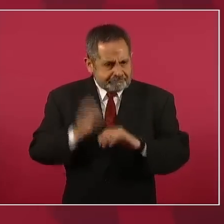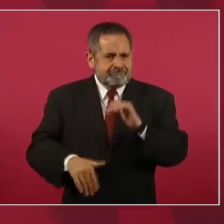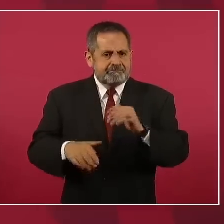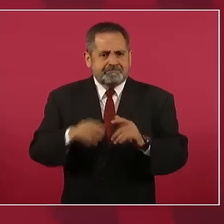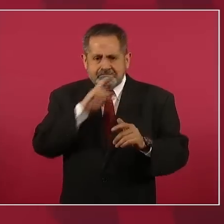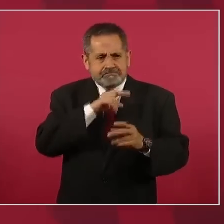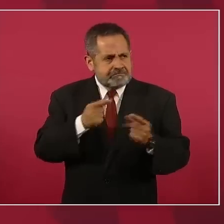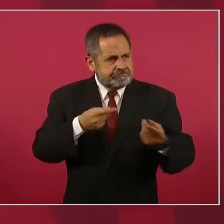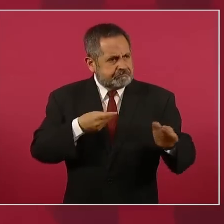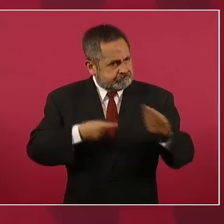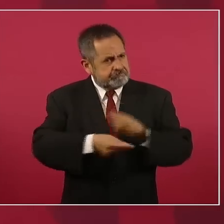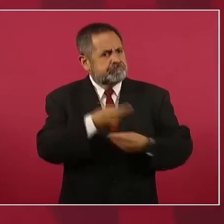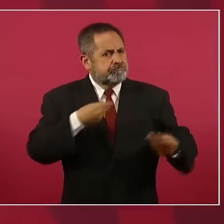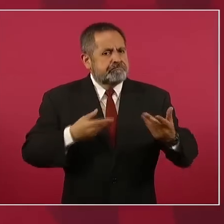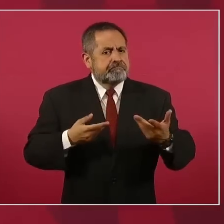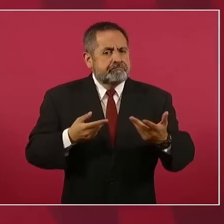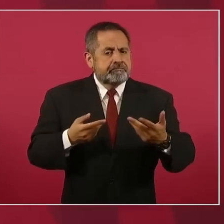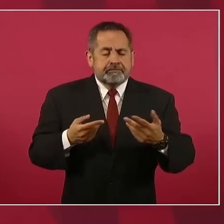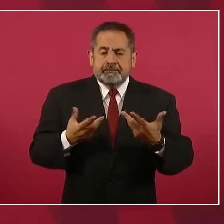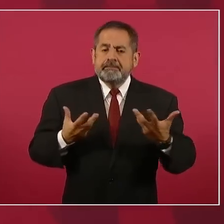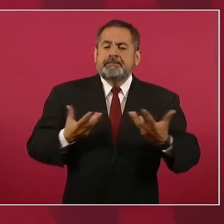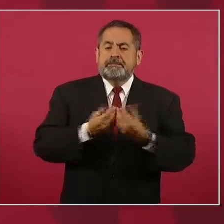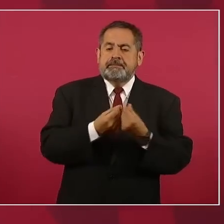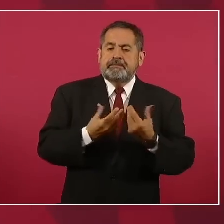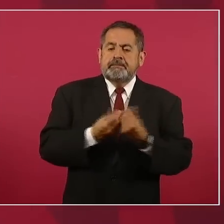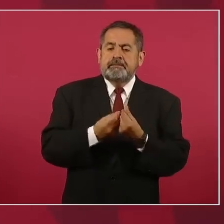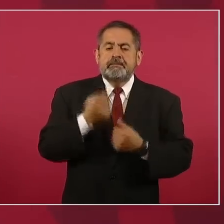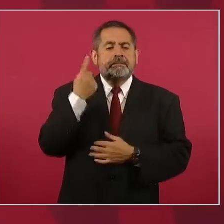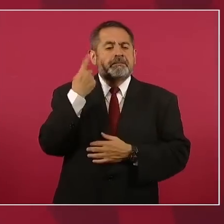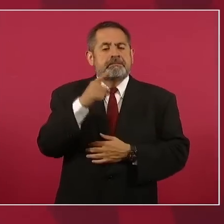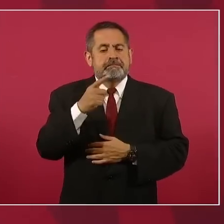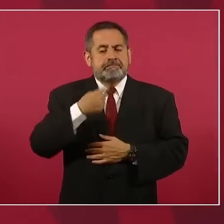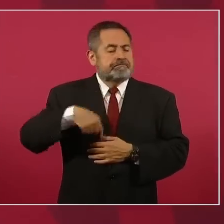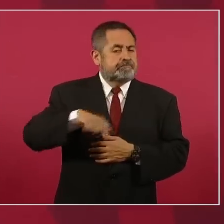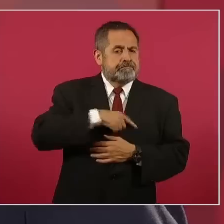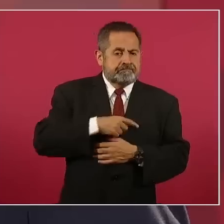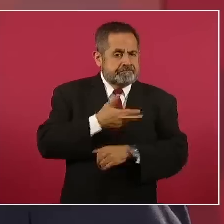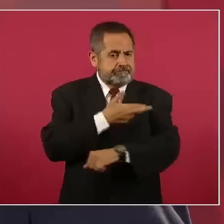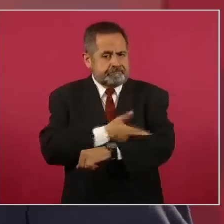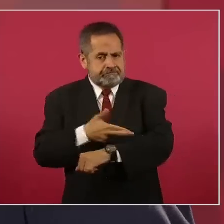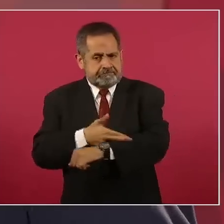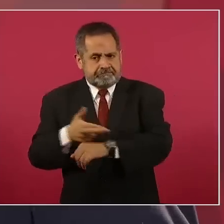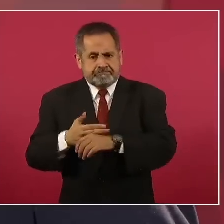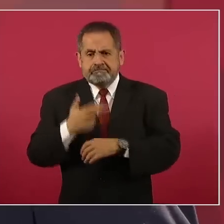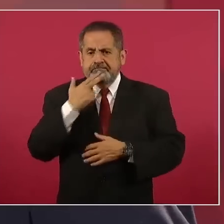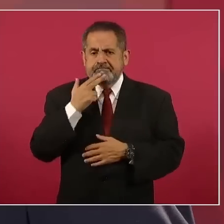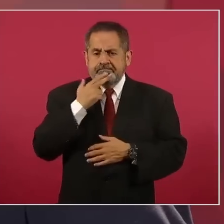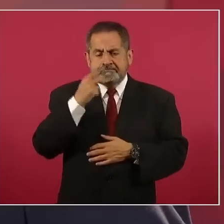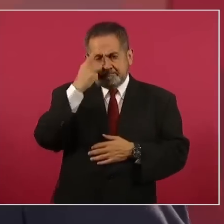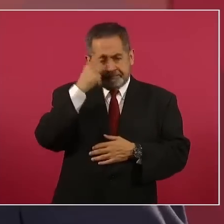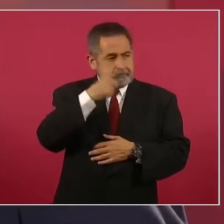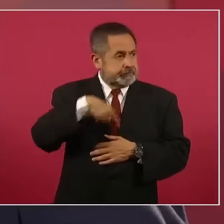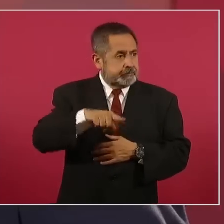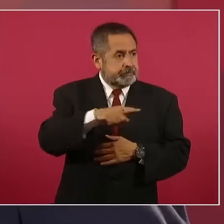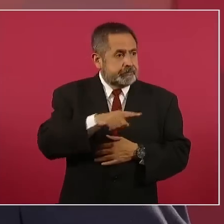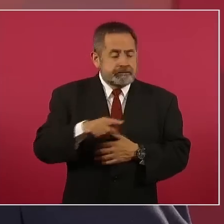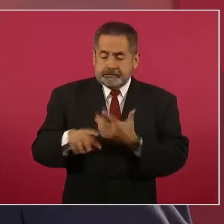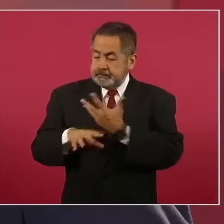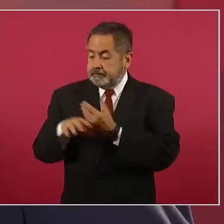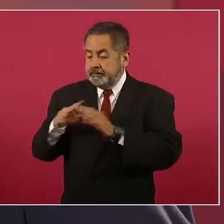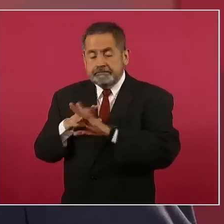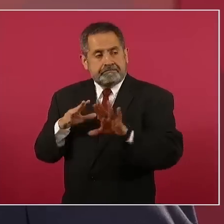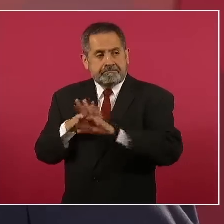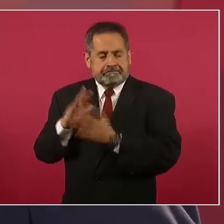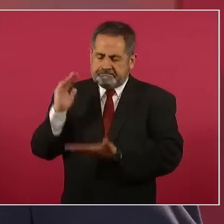unirnos para producir y enfrentar el fenómeno migratorio.